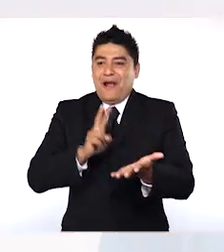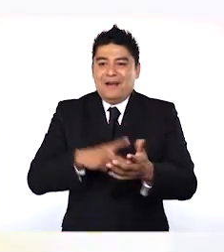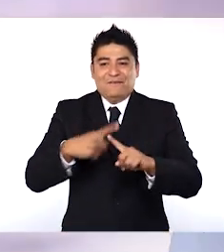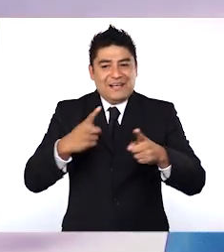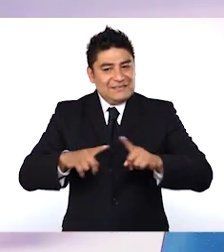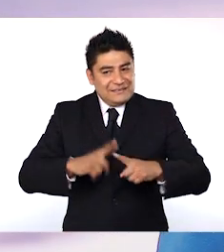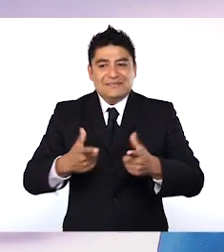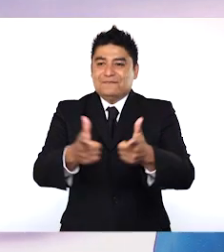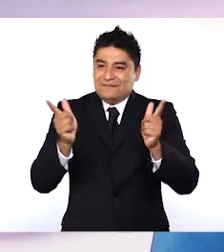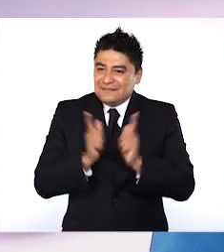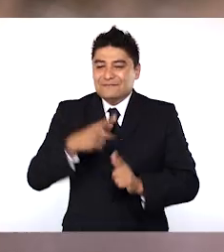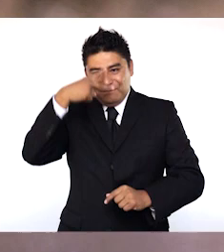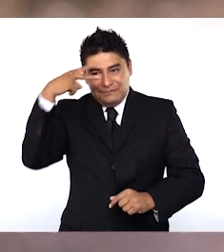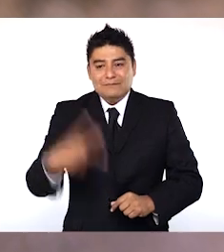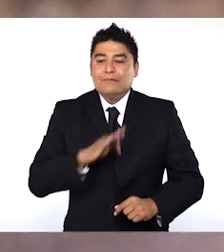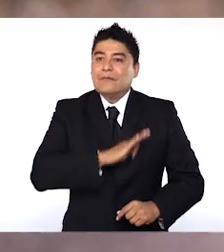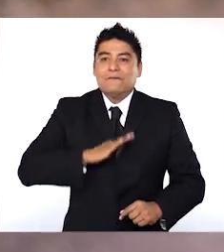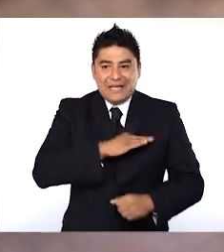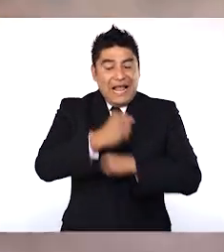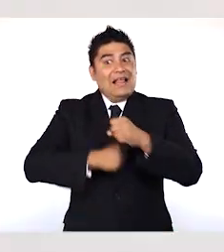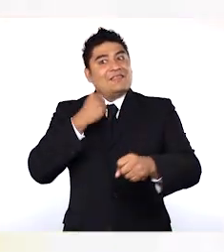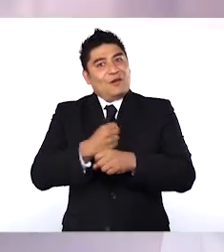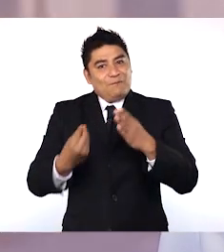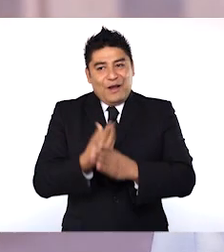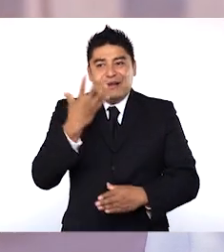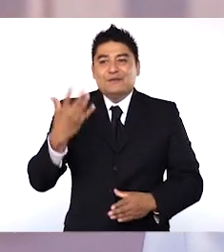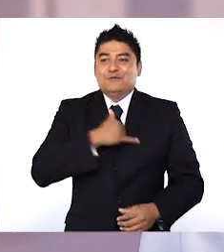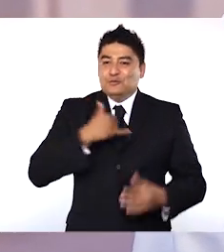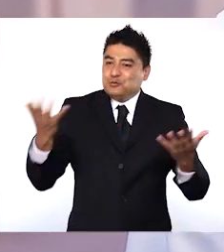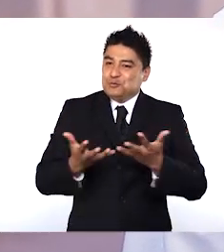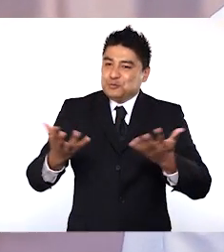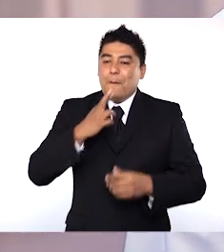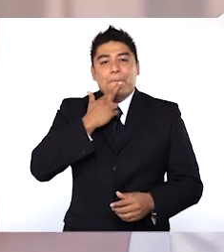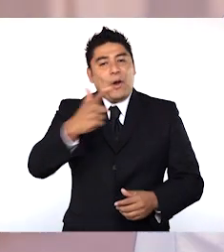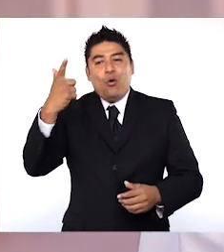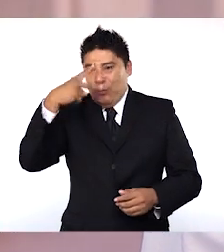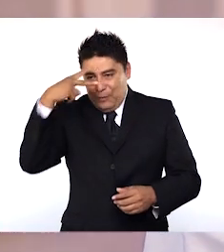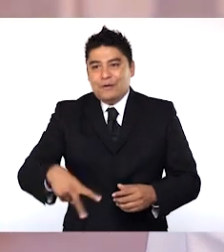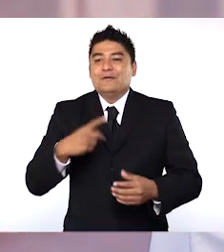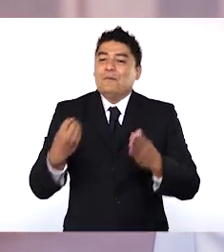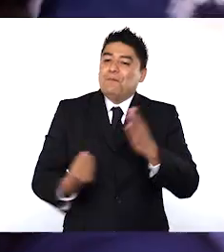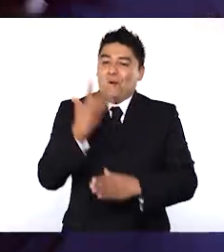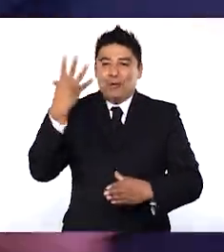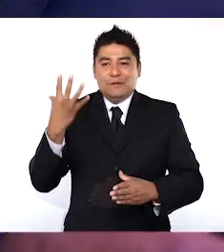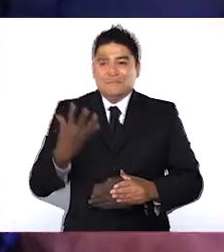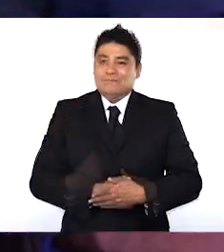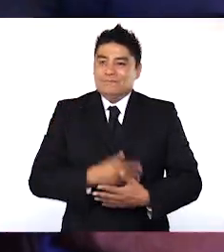¡Feliz año nuevo! ¡Muy bienvenido a ¡Muy bienvenido a las noches!